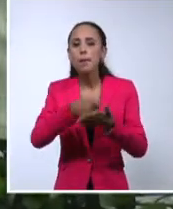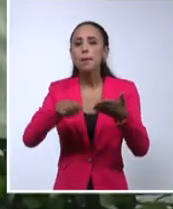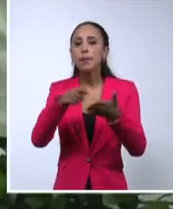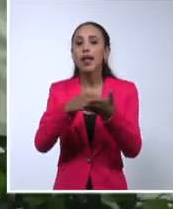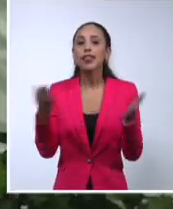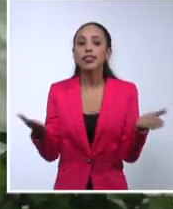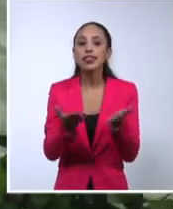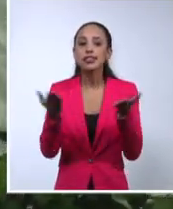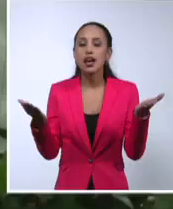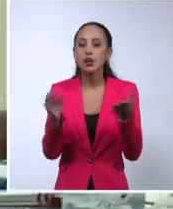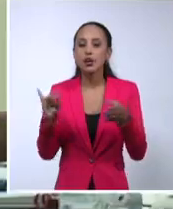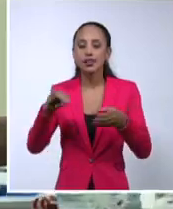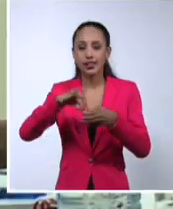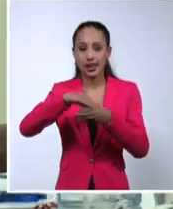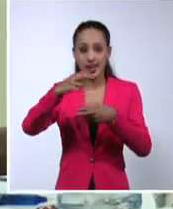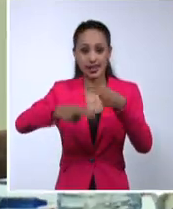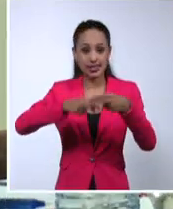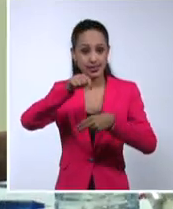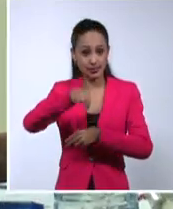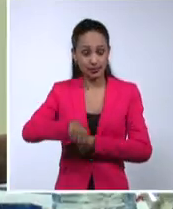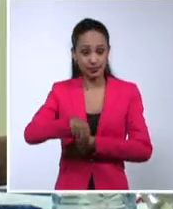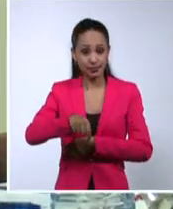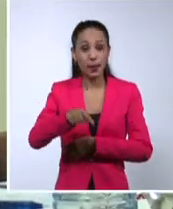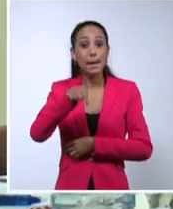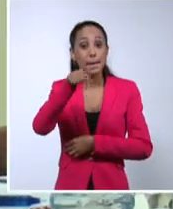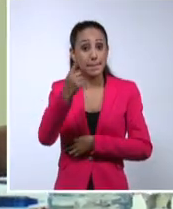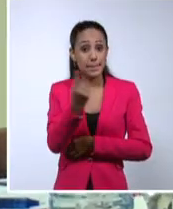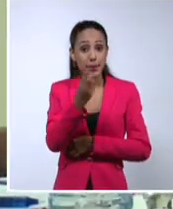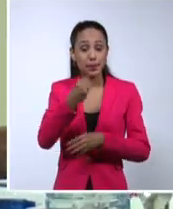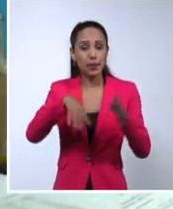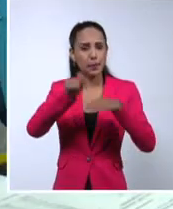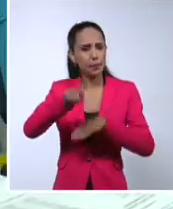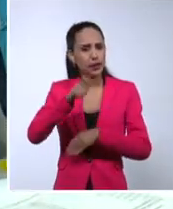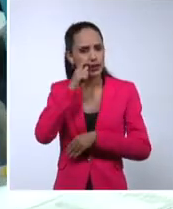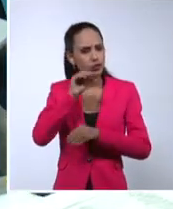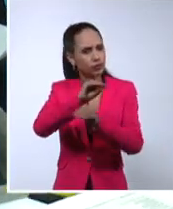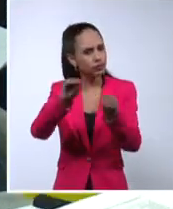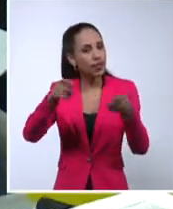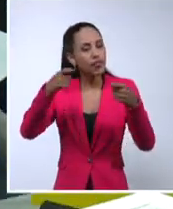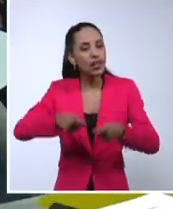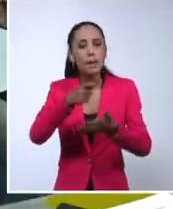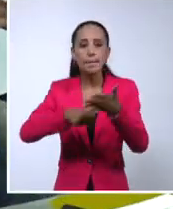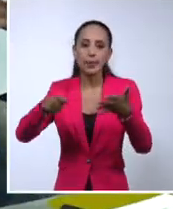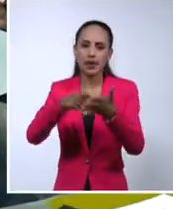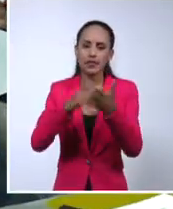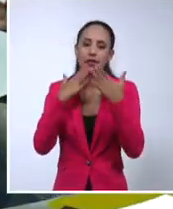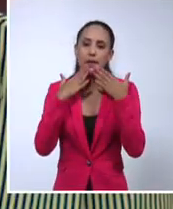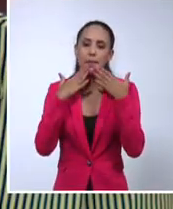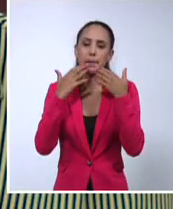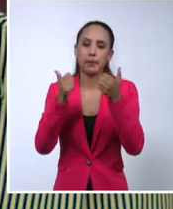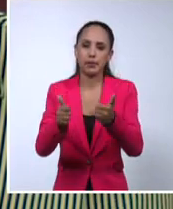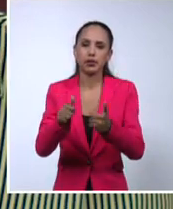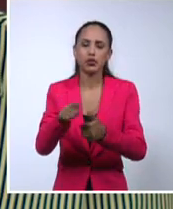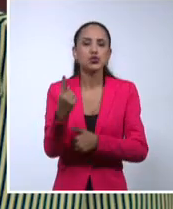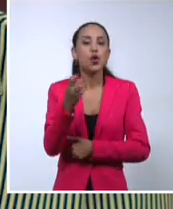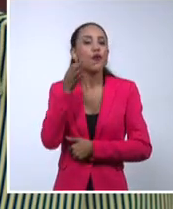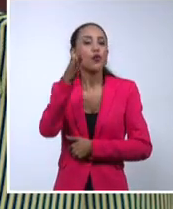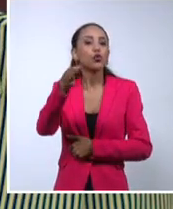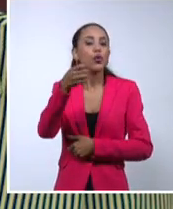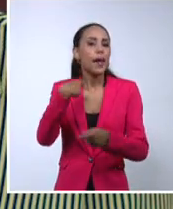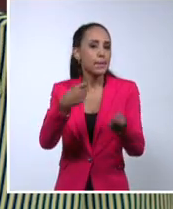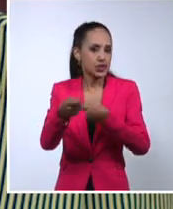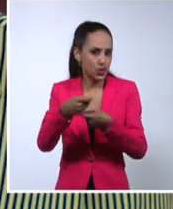implementa aquí. En este punto, el primer ministro convocó a una mejor planificación, que no se basa en futuras inversiones, sino en las condiciones